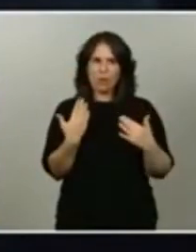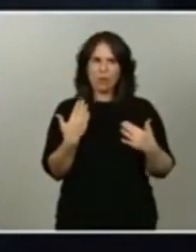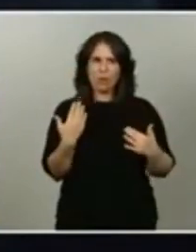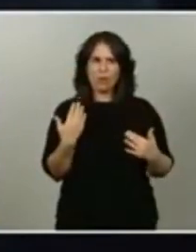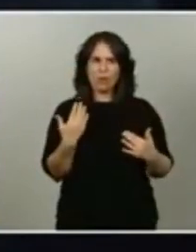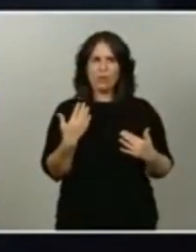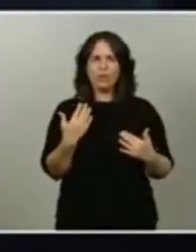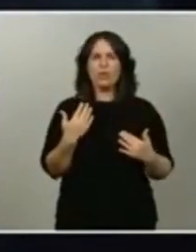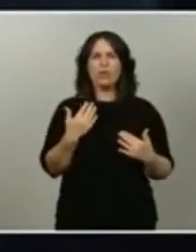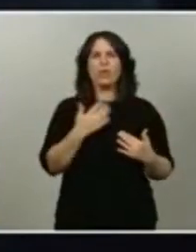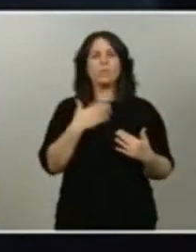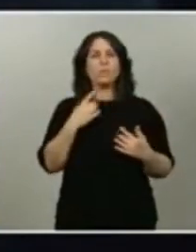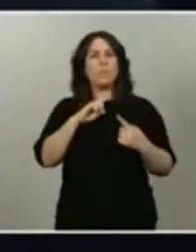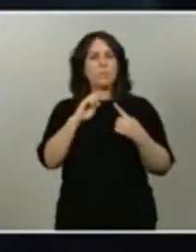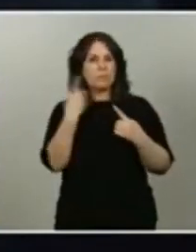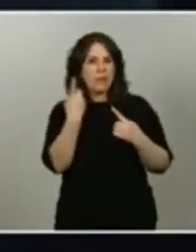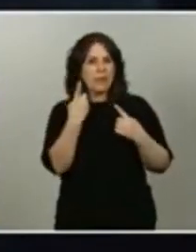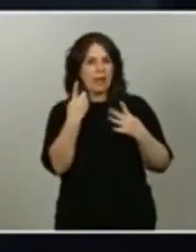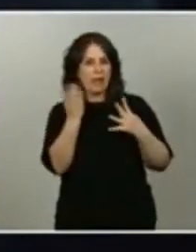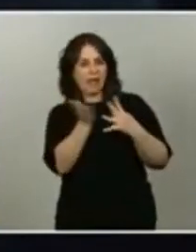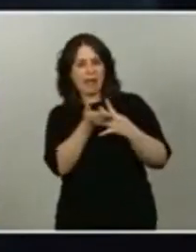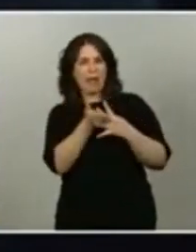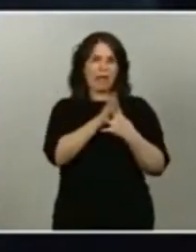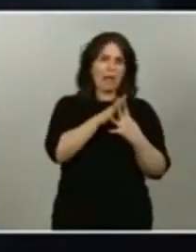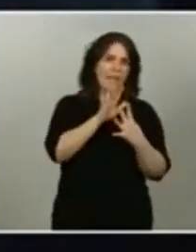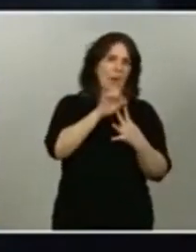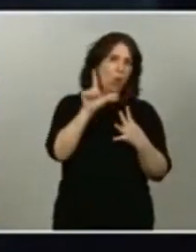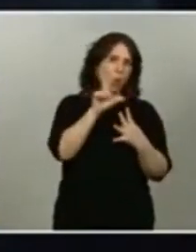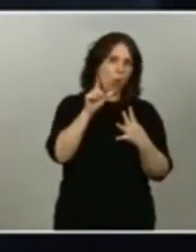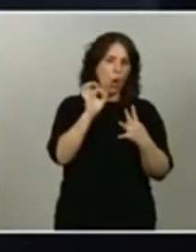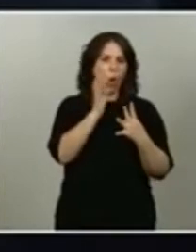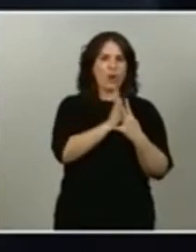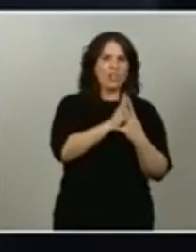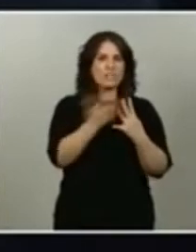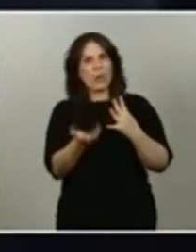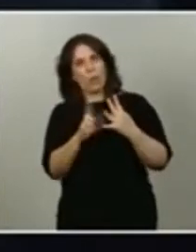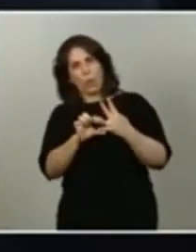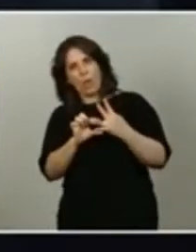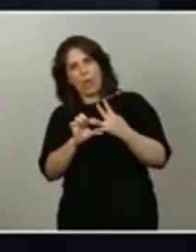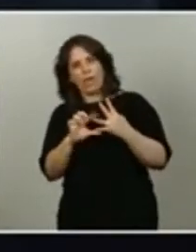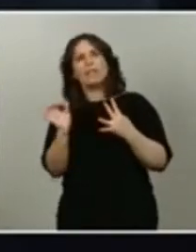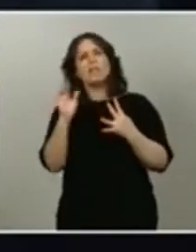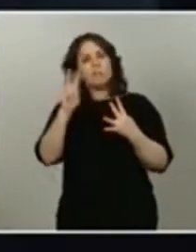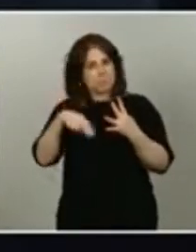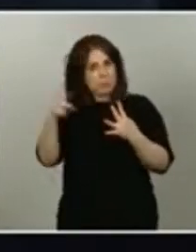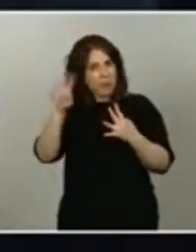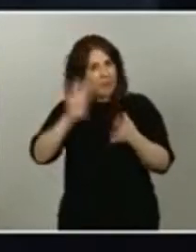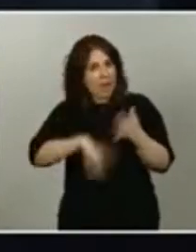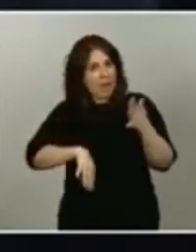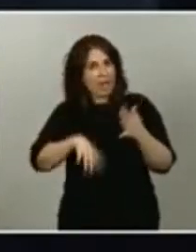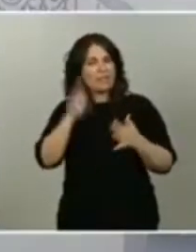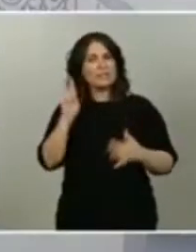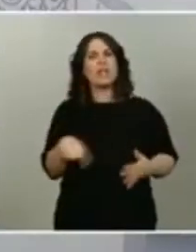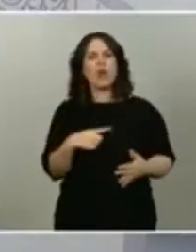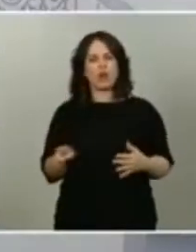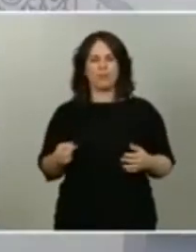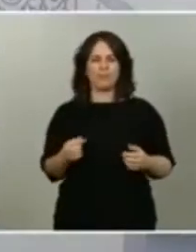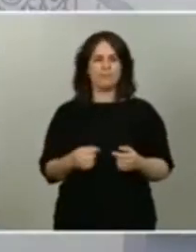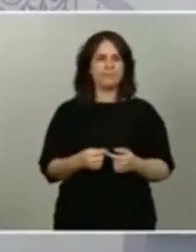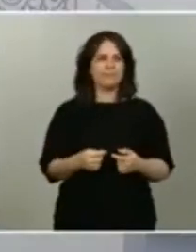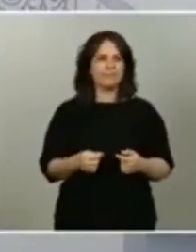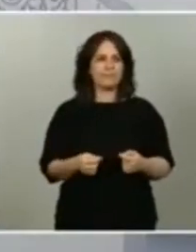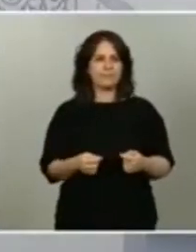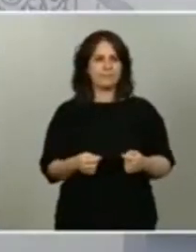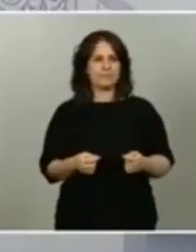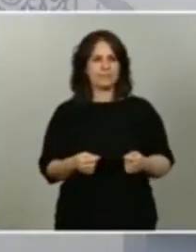quincena del mes de julio y si sería en Barcelona. También, sobre la cuestión de la apertura de fronteras internacionales a